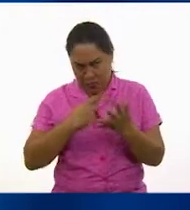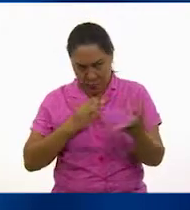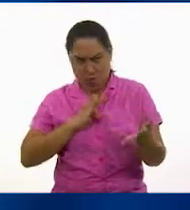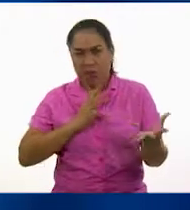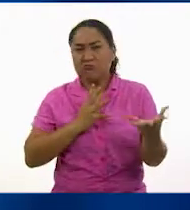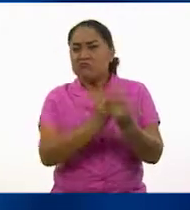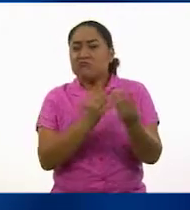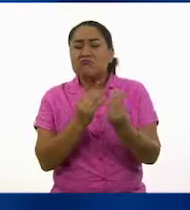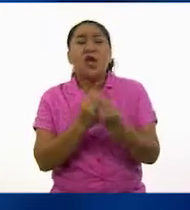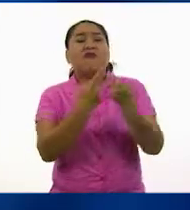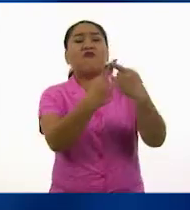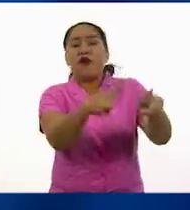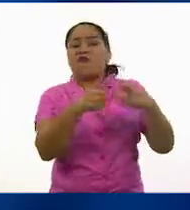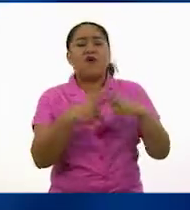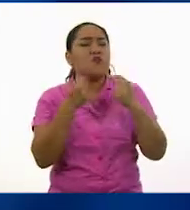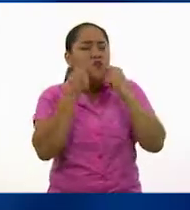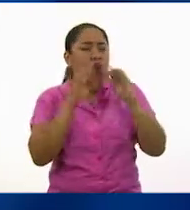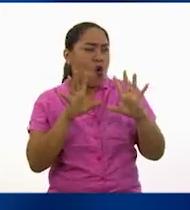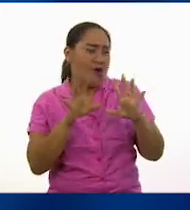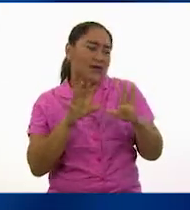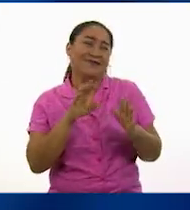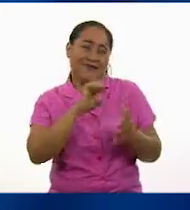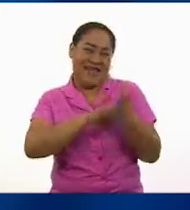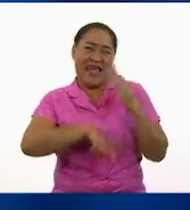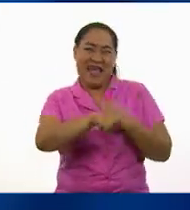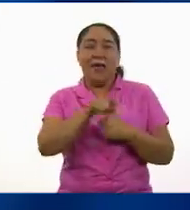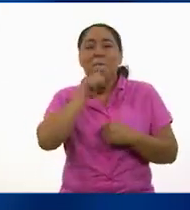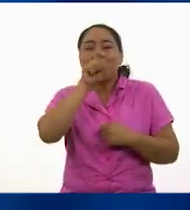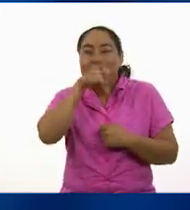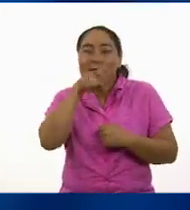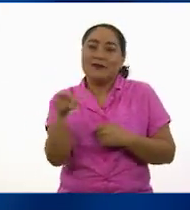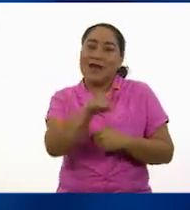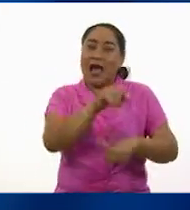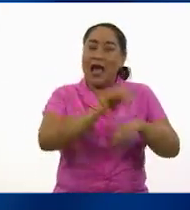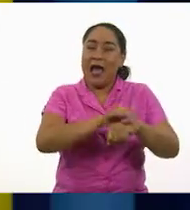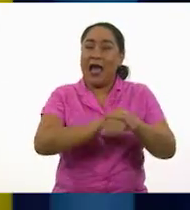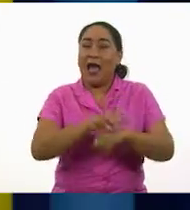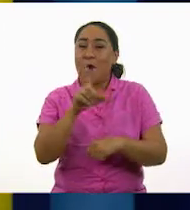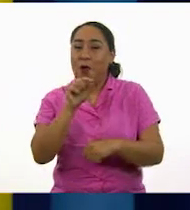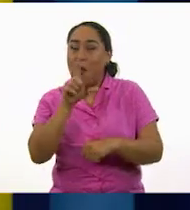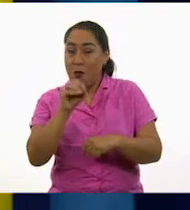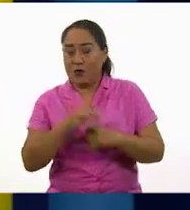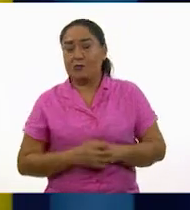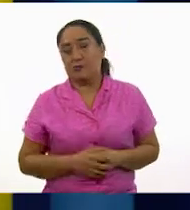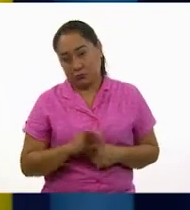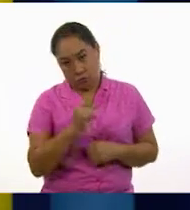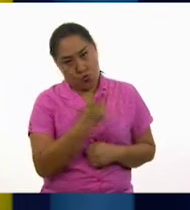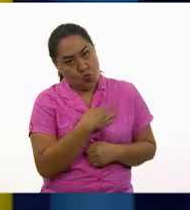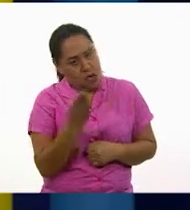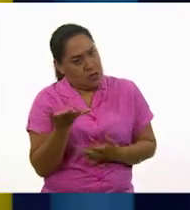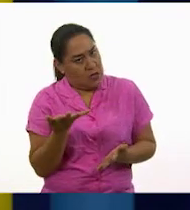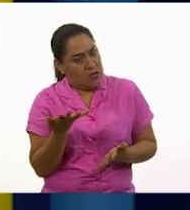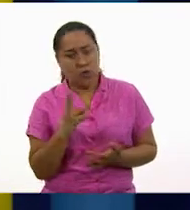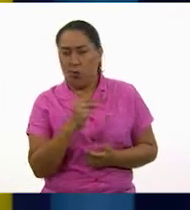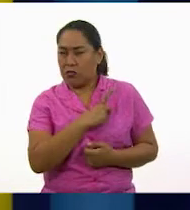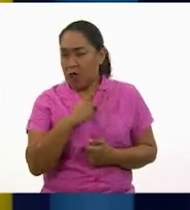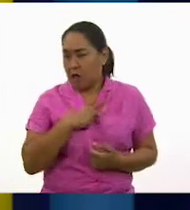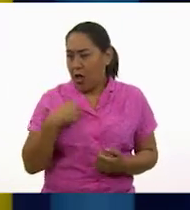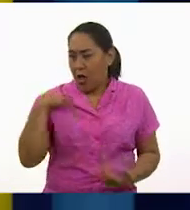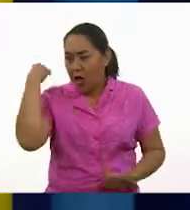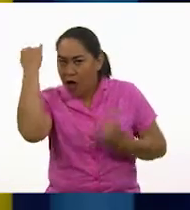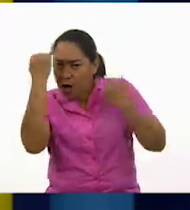personas que son diferentes. Bueno, en este caso, con los periquitos amigos de Lolo. Sí, qué bueno, porque no debemos de tener ni